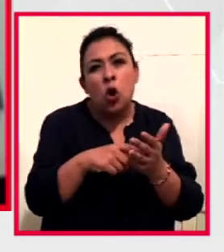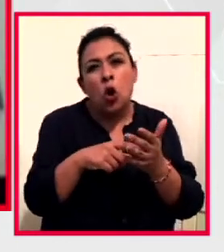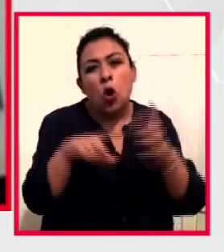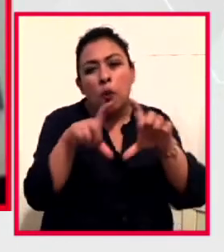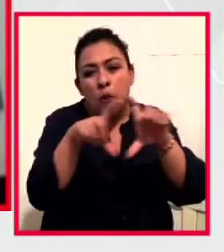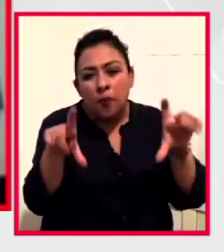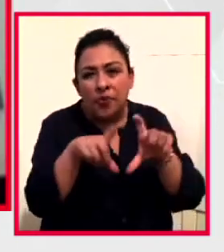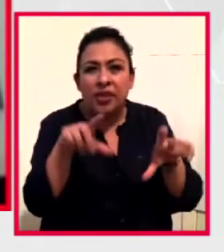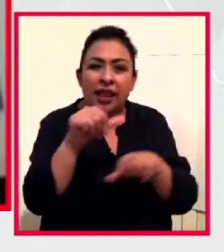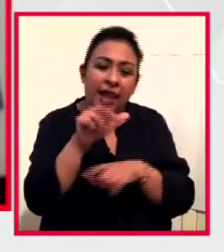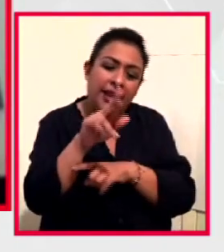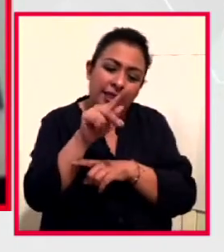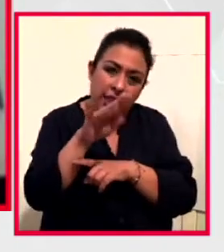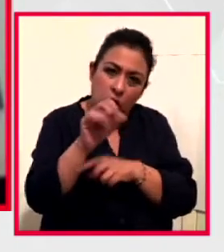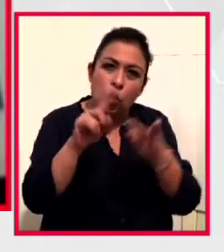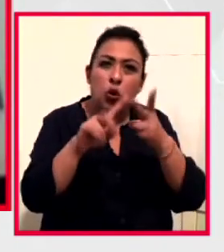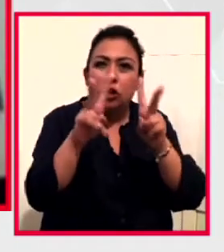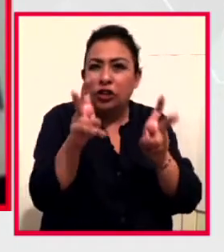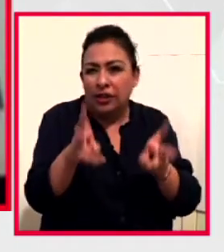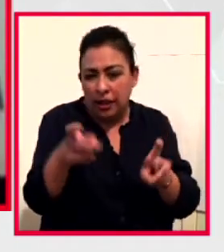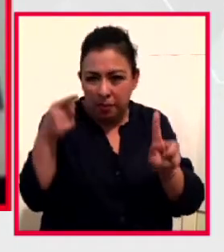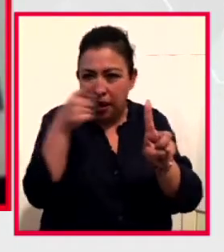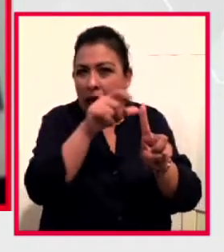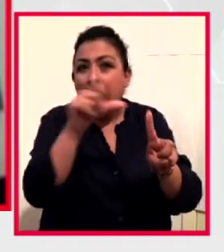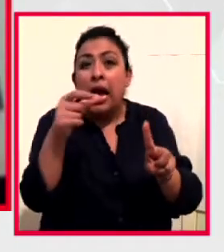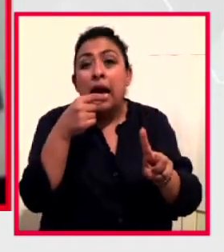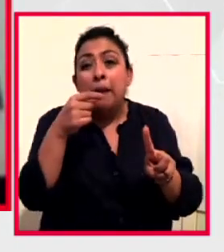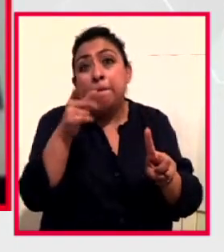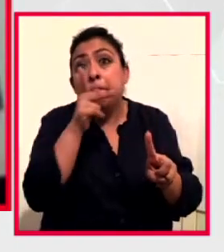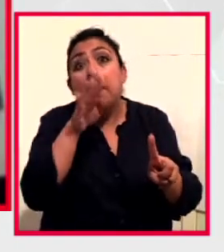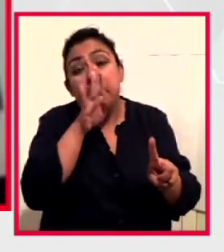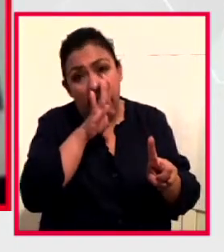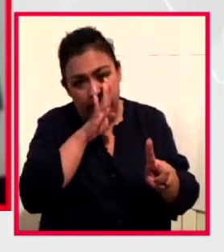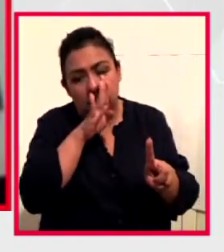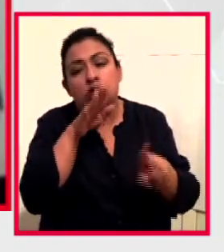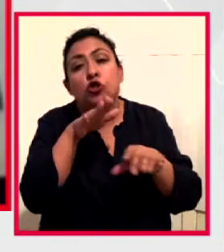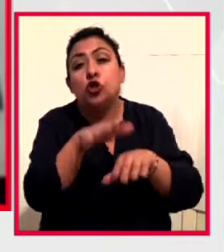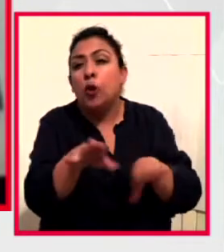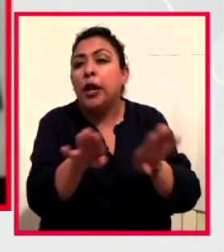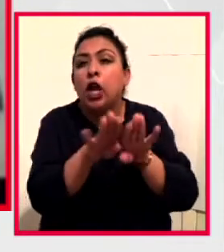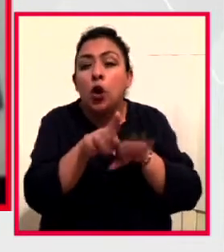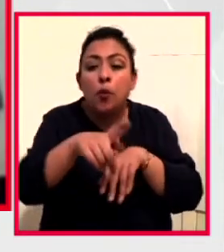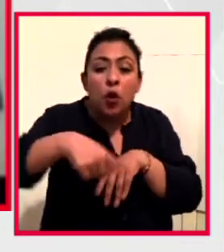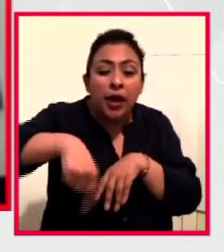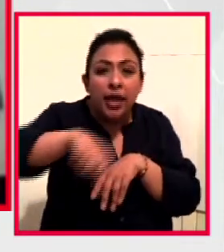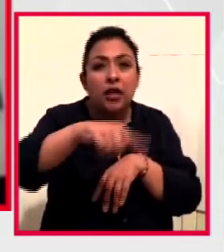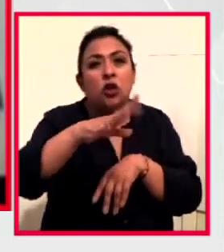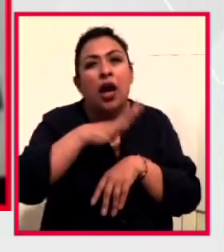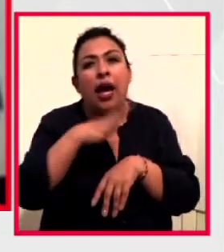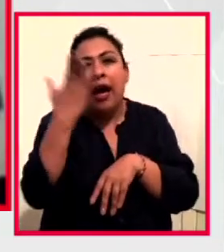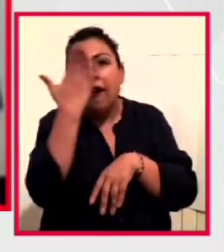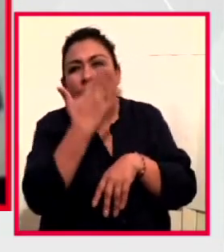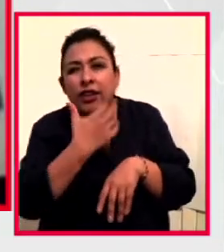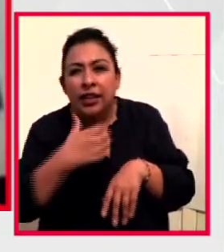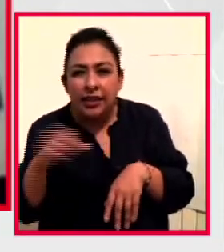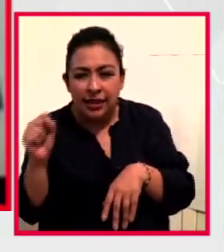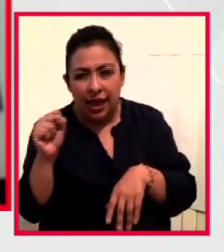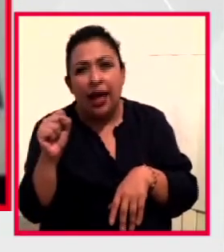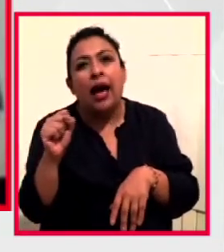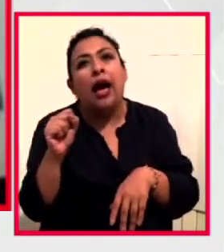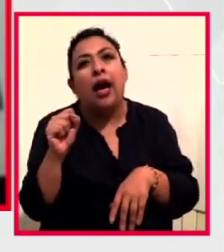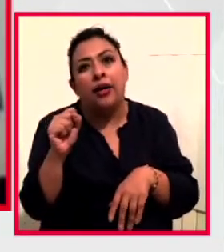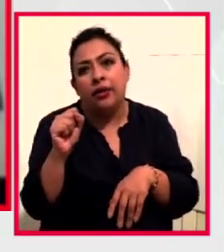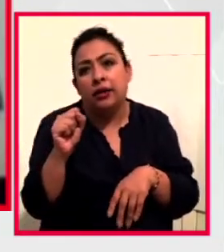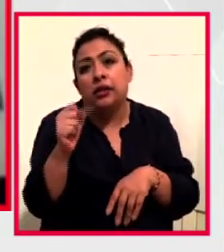contenido específicamente para los papás sobre cómo desarrollar habilidades en los más